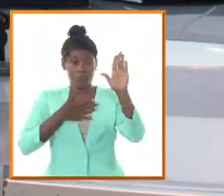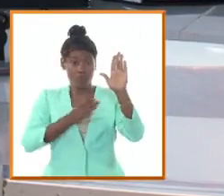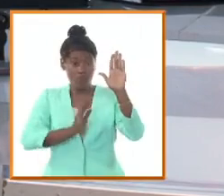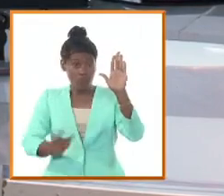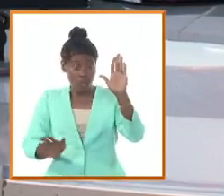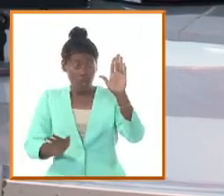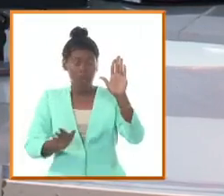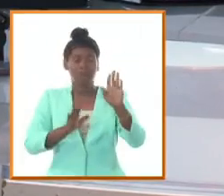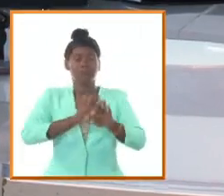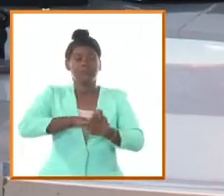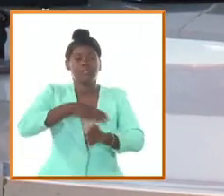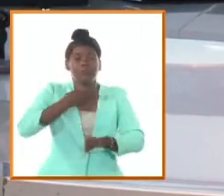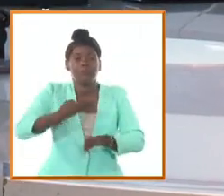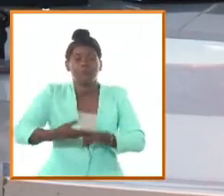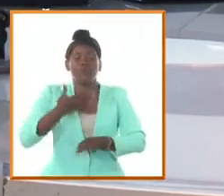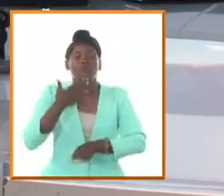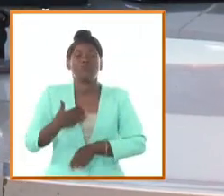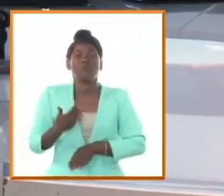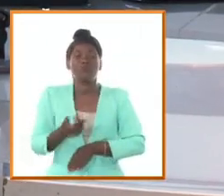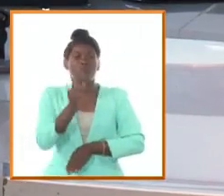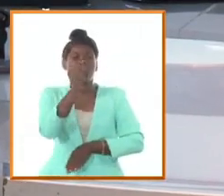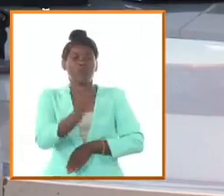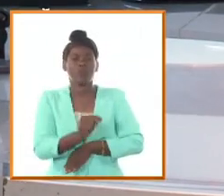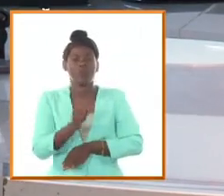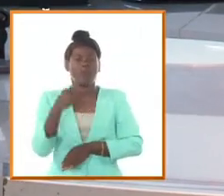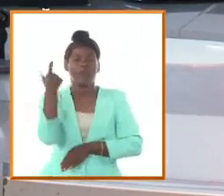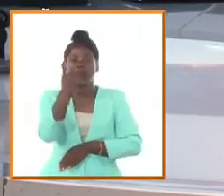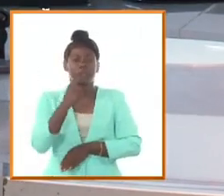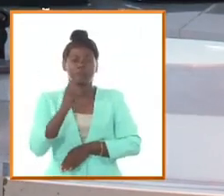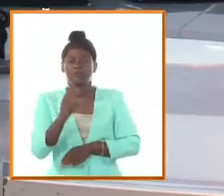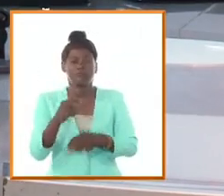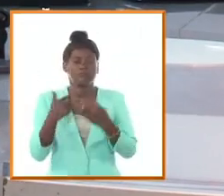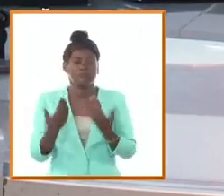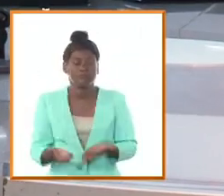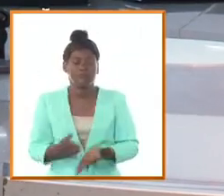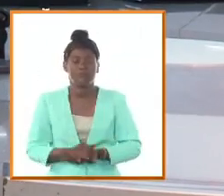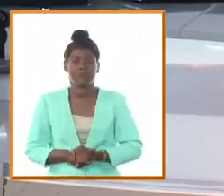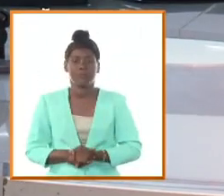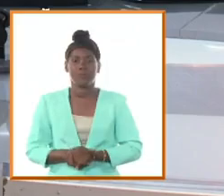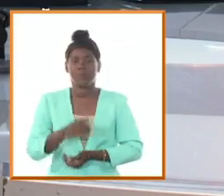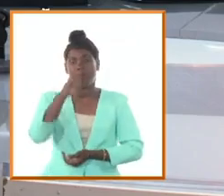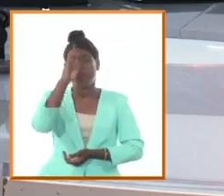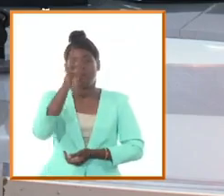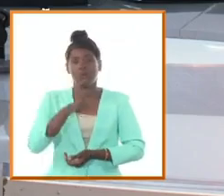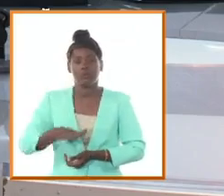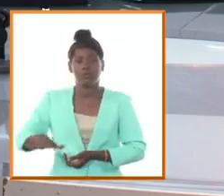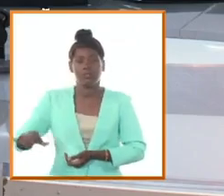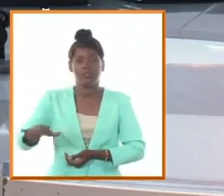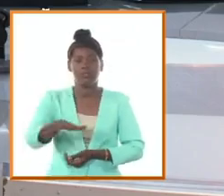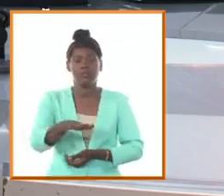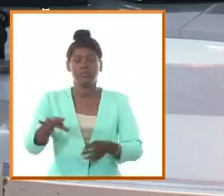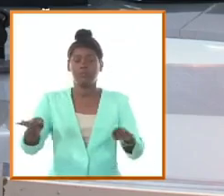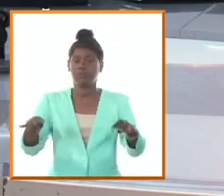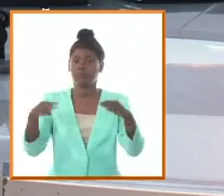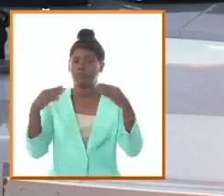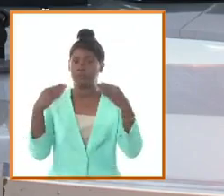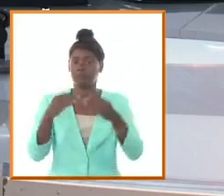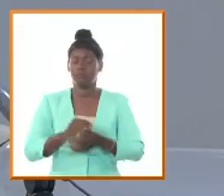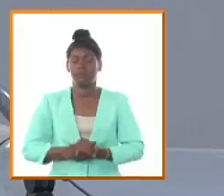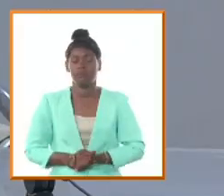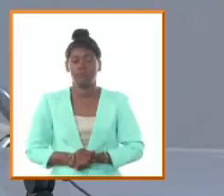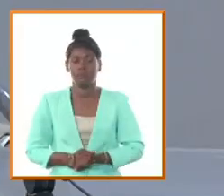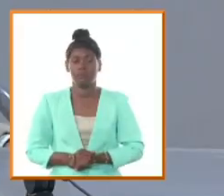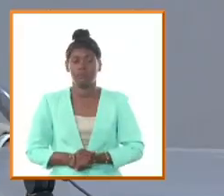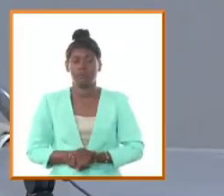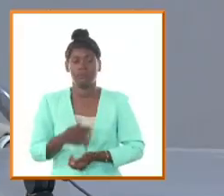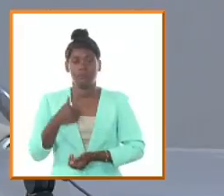incorporación a la gesta emancipadora bueno un saludo a todos los que nos ven y no más escuchan yo creo que es importante que coloquemos